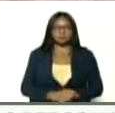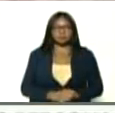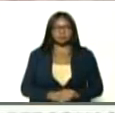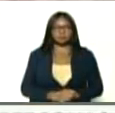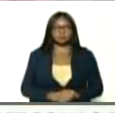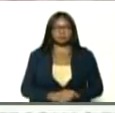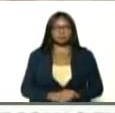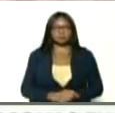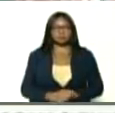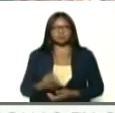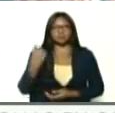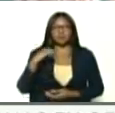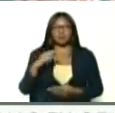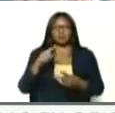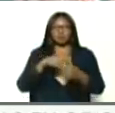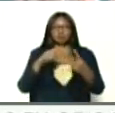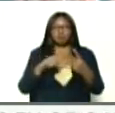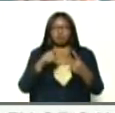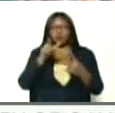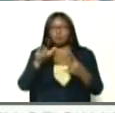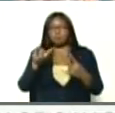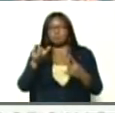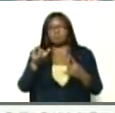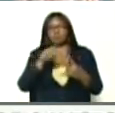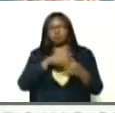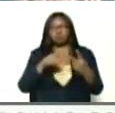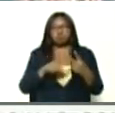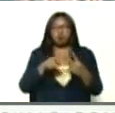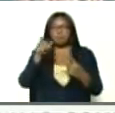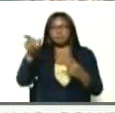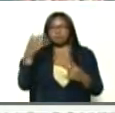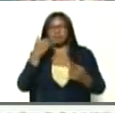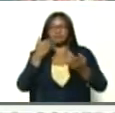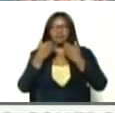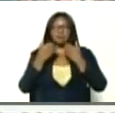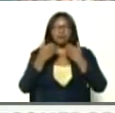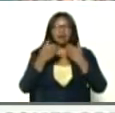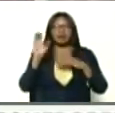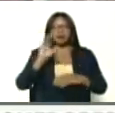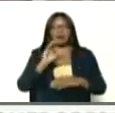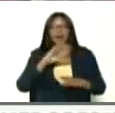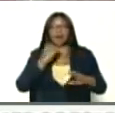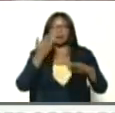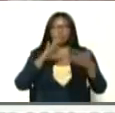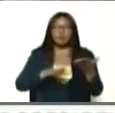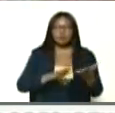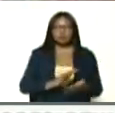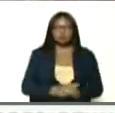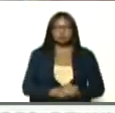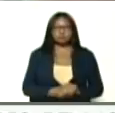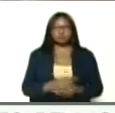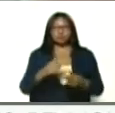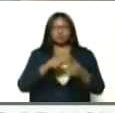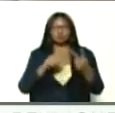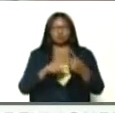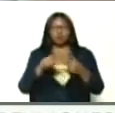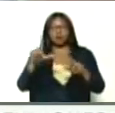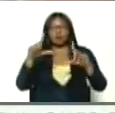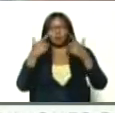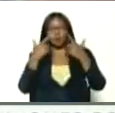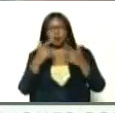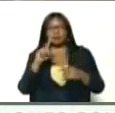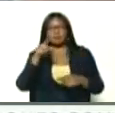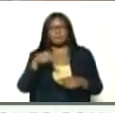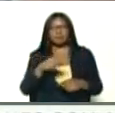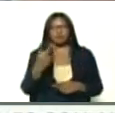teníamos, dos casos en Caracas, que luego fallecieron, dos casos, en La Guaira, y dos